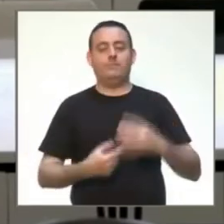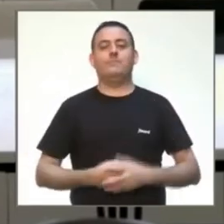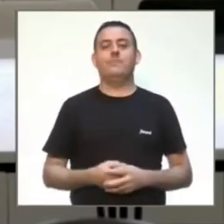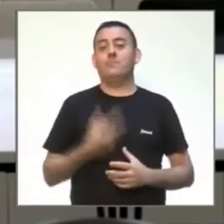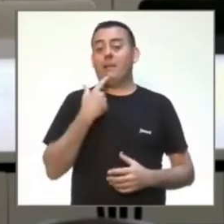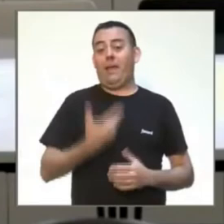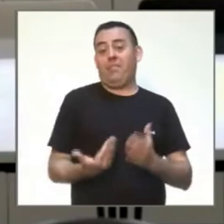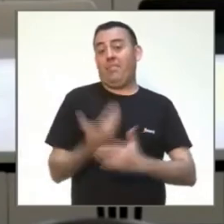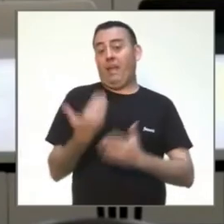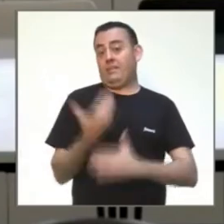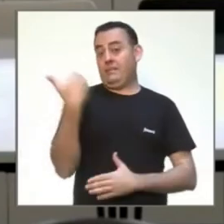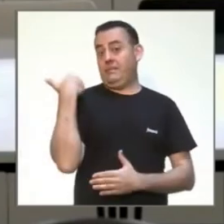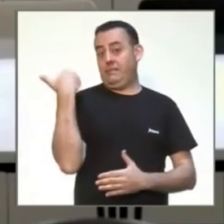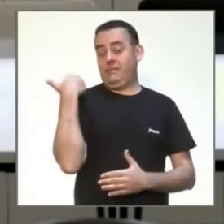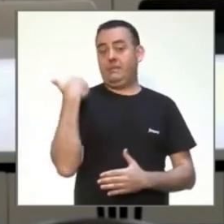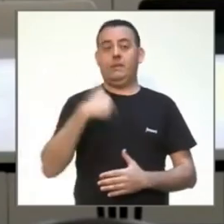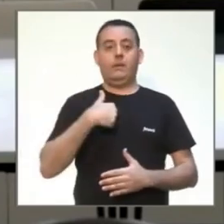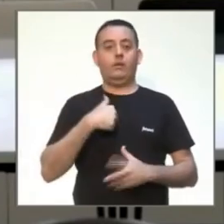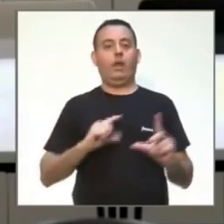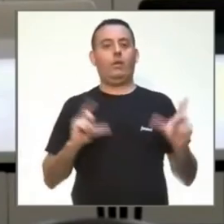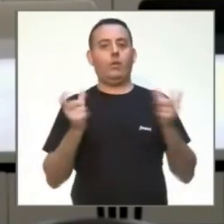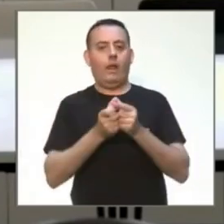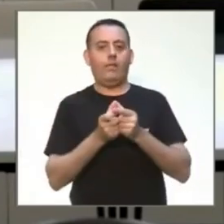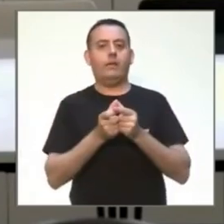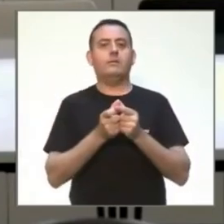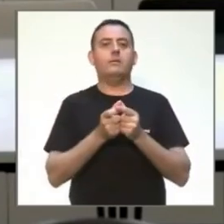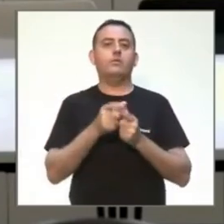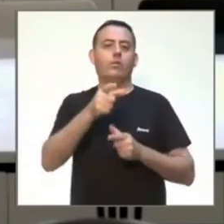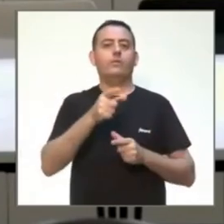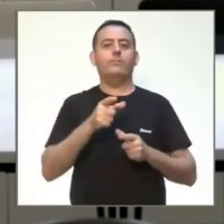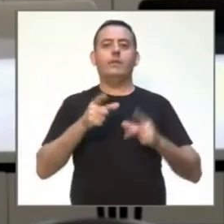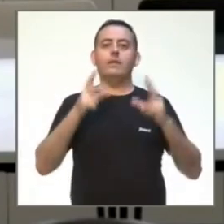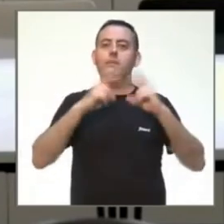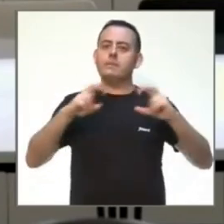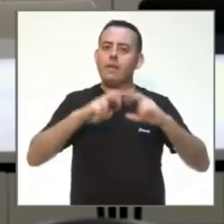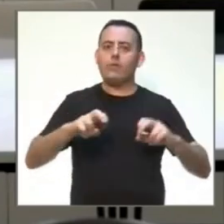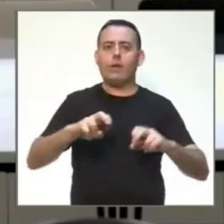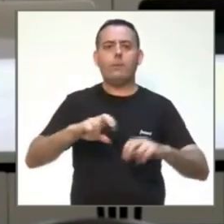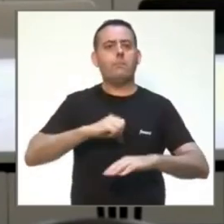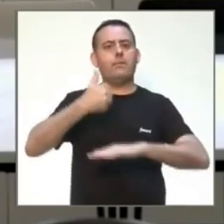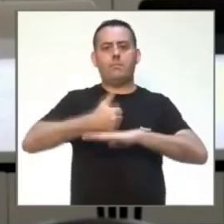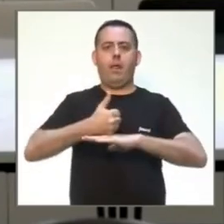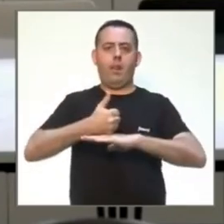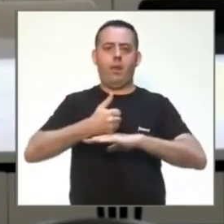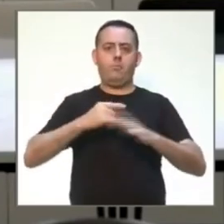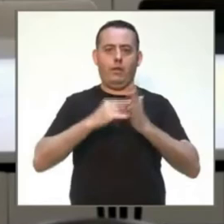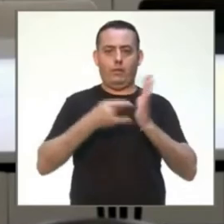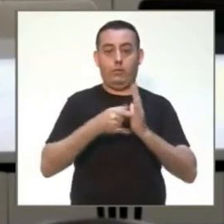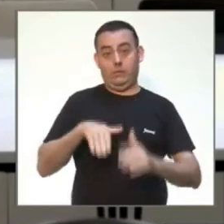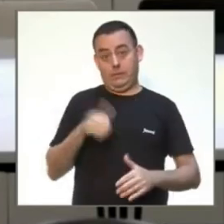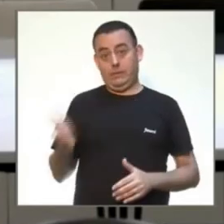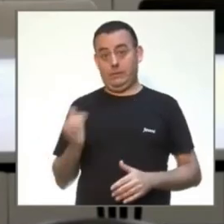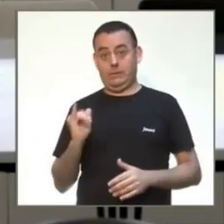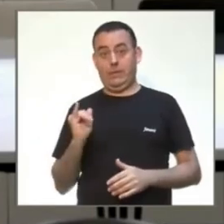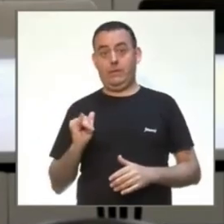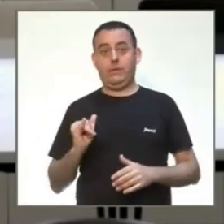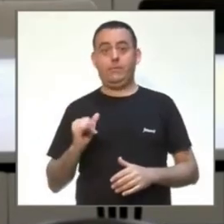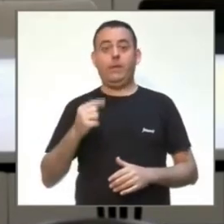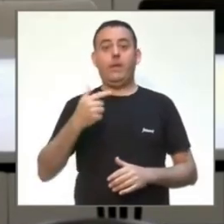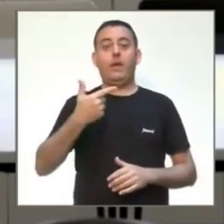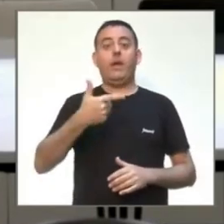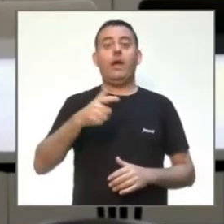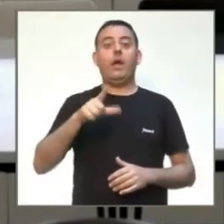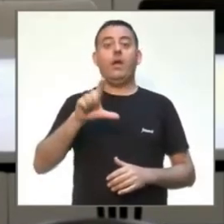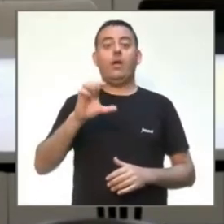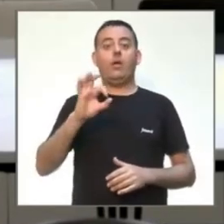me reuní con la investigadora principal del proyecto, que está también aquí, que es Gloria